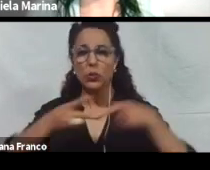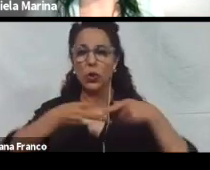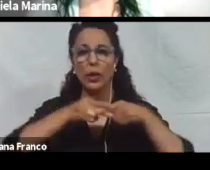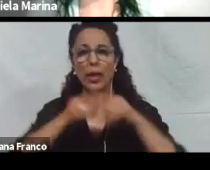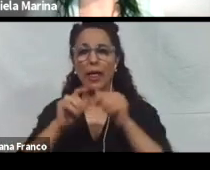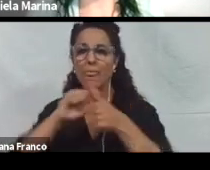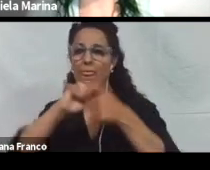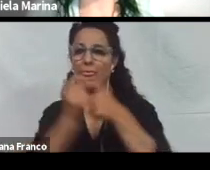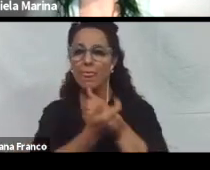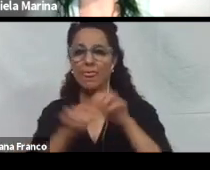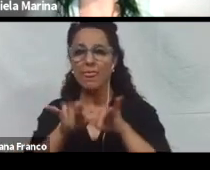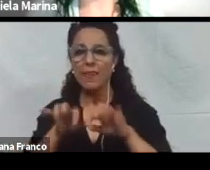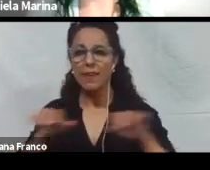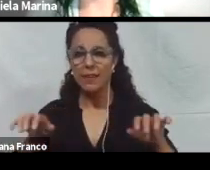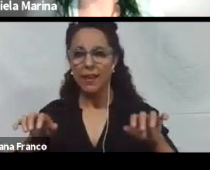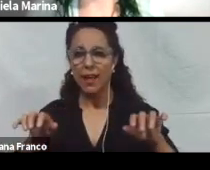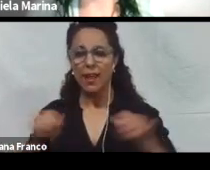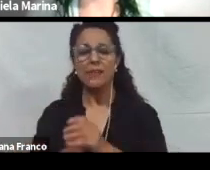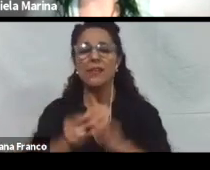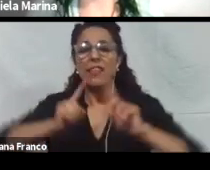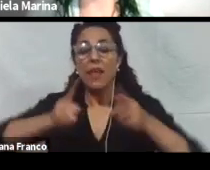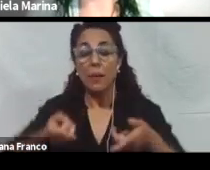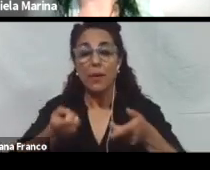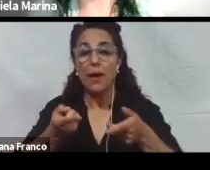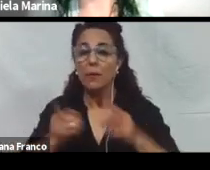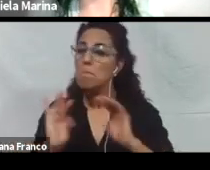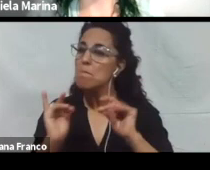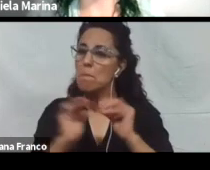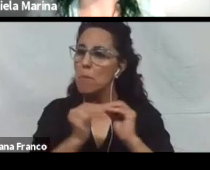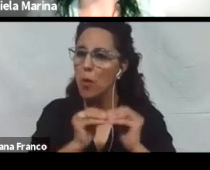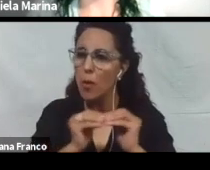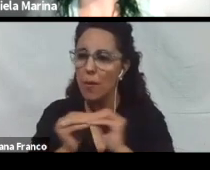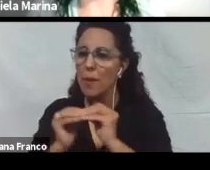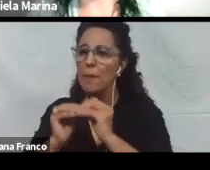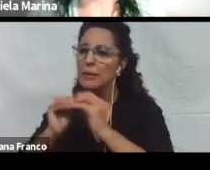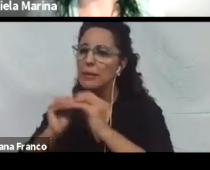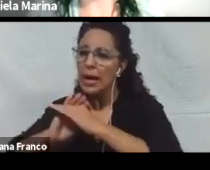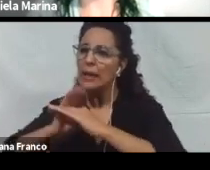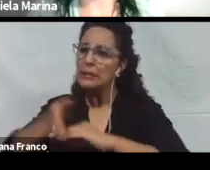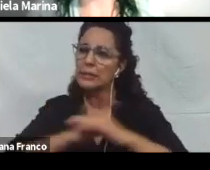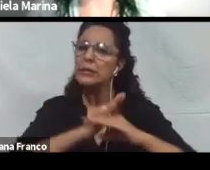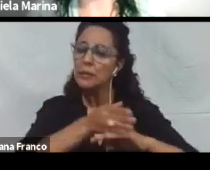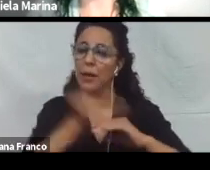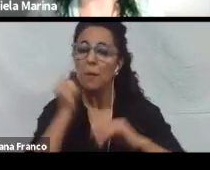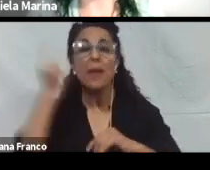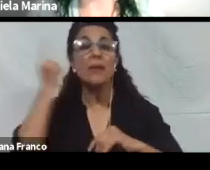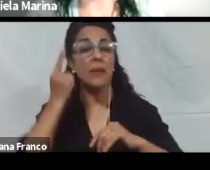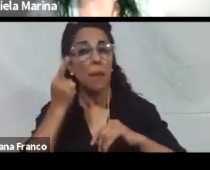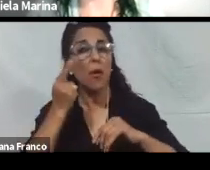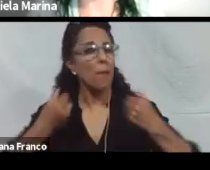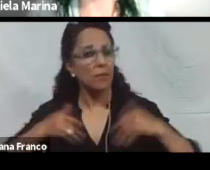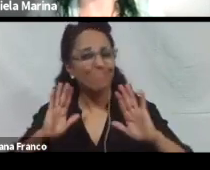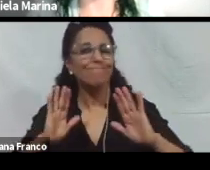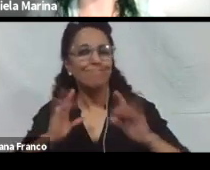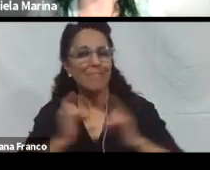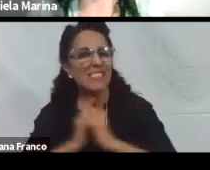También mencionaremos algunas dificultades en cuanto a accesibilidad, que consideramos como las más habituales en